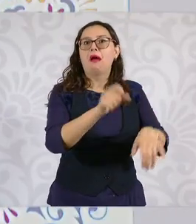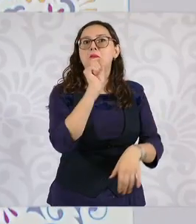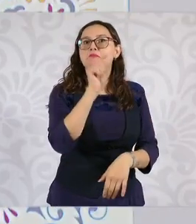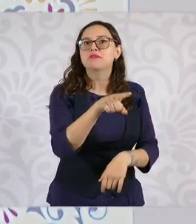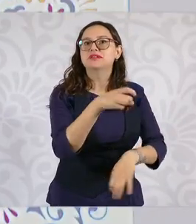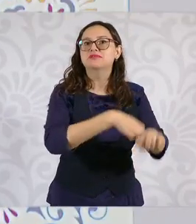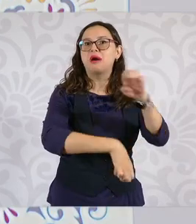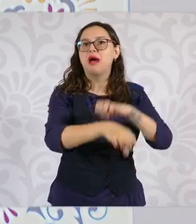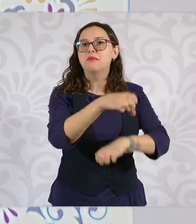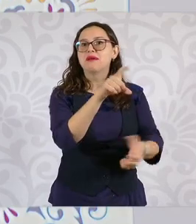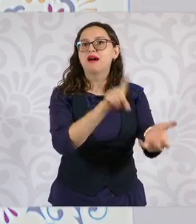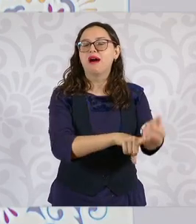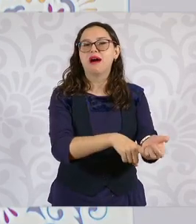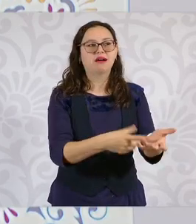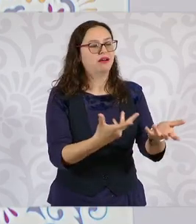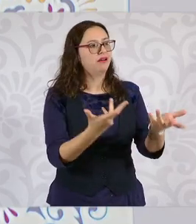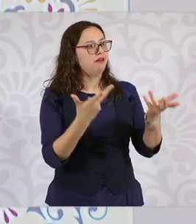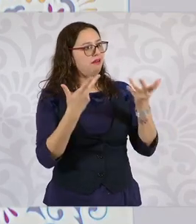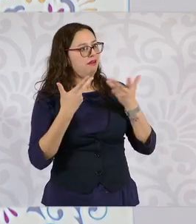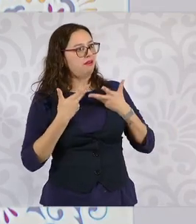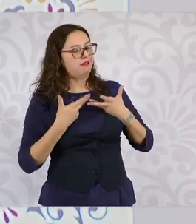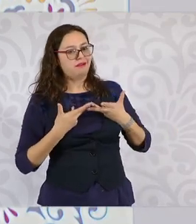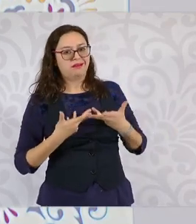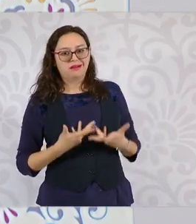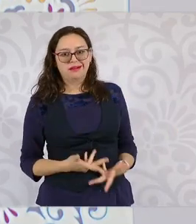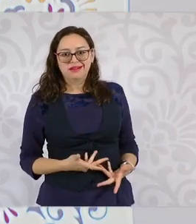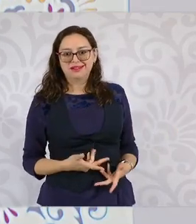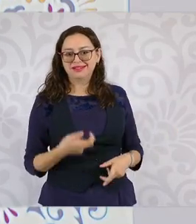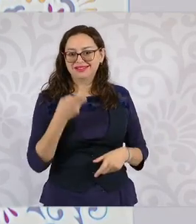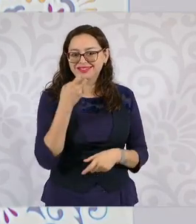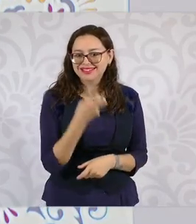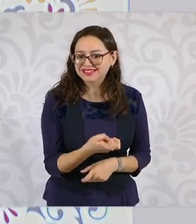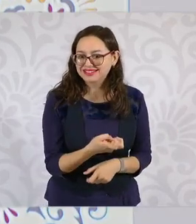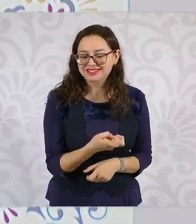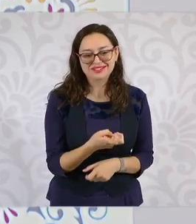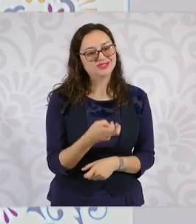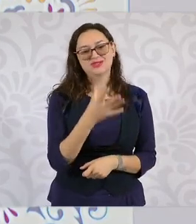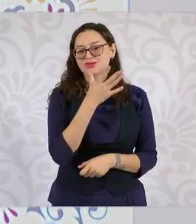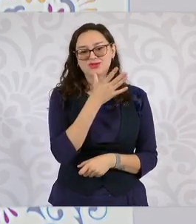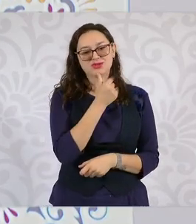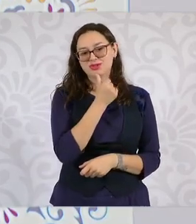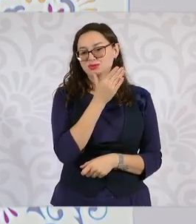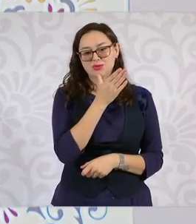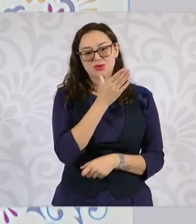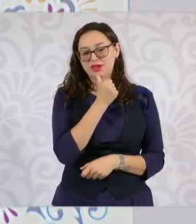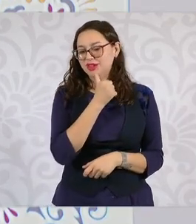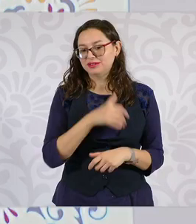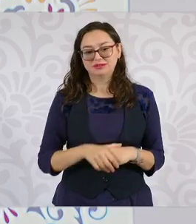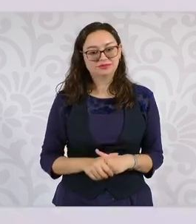trabajar a la empresa que se vio beneficiada con la privatización.